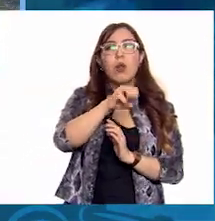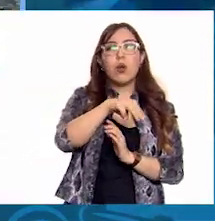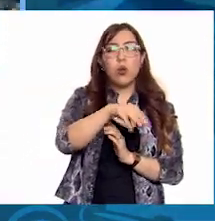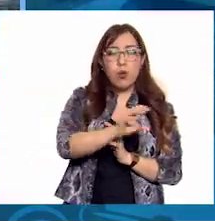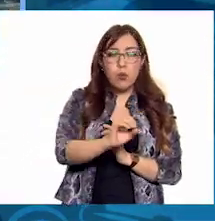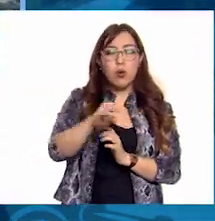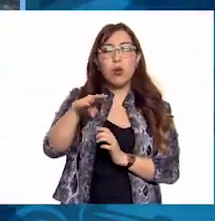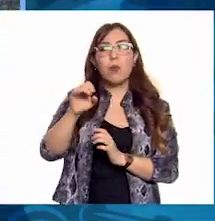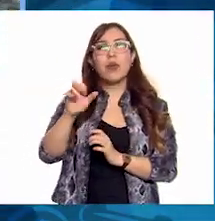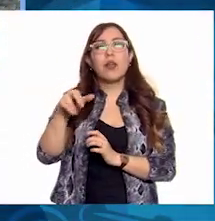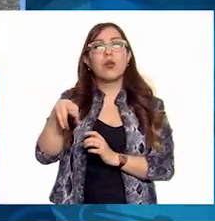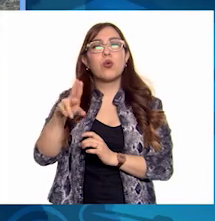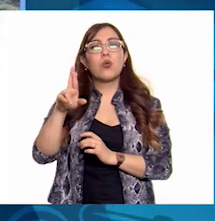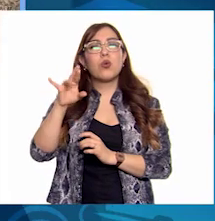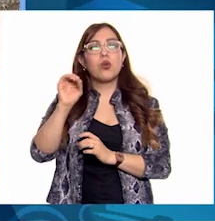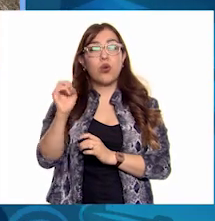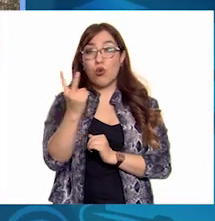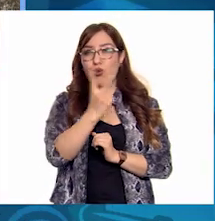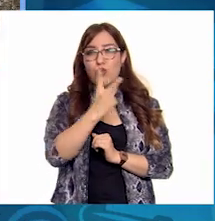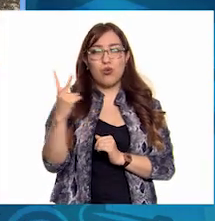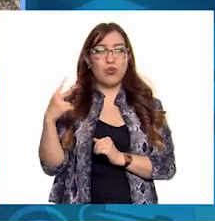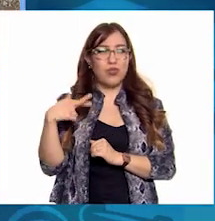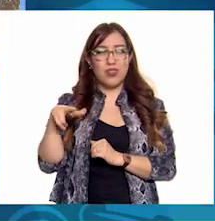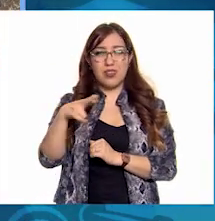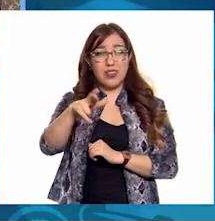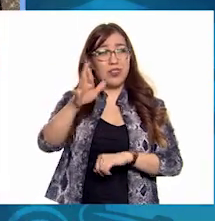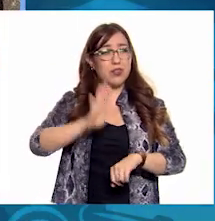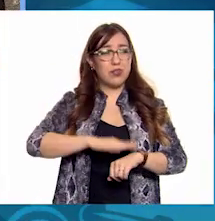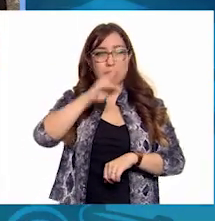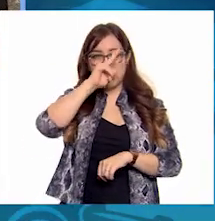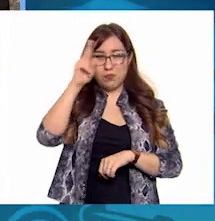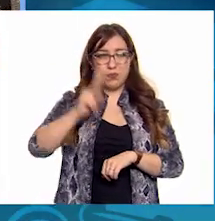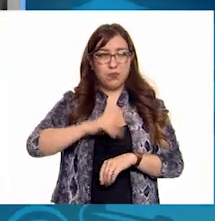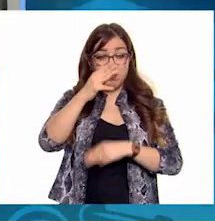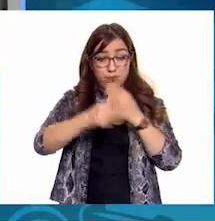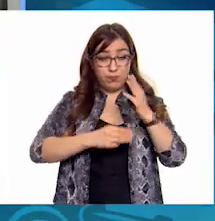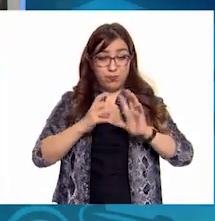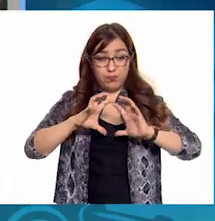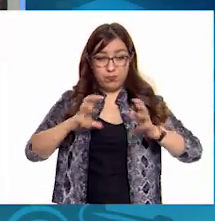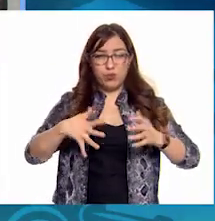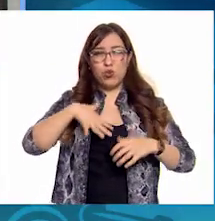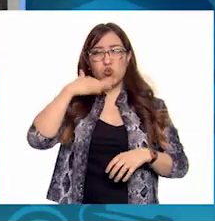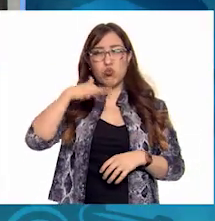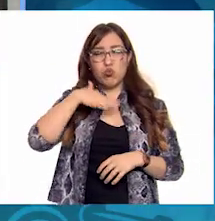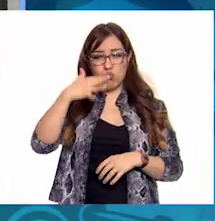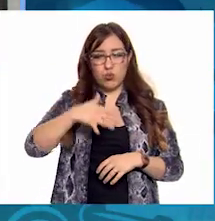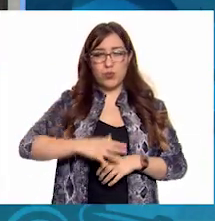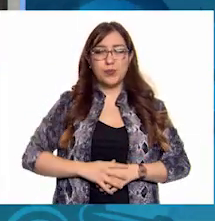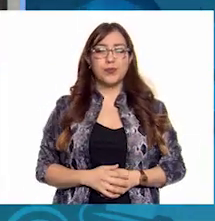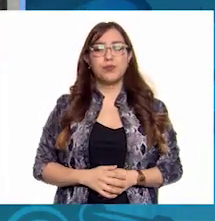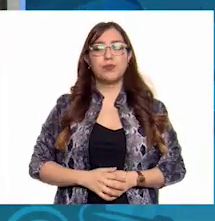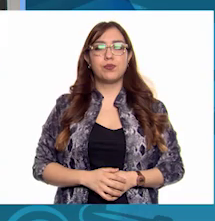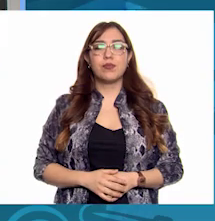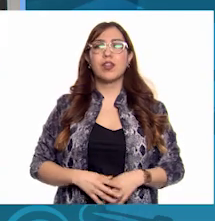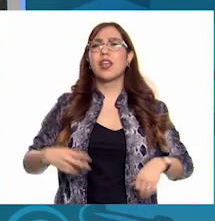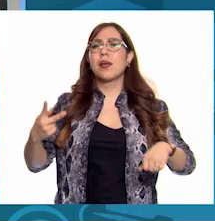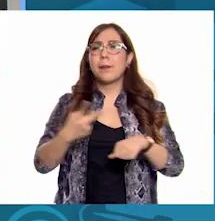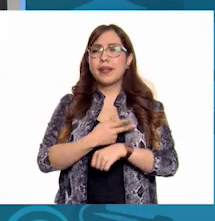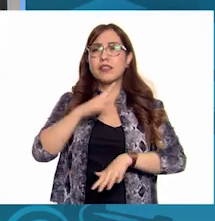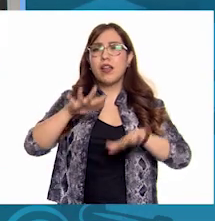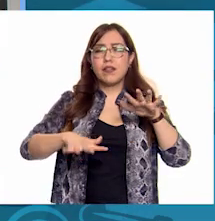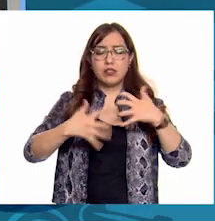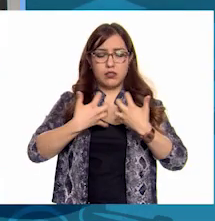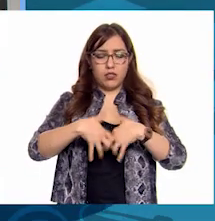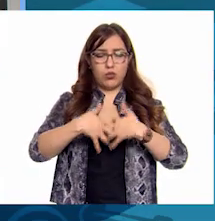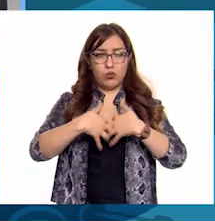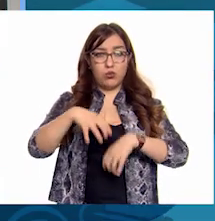Tonalá y Coatzacoalcos Considerados entre los más contaminados del mundo El problema de muchas industrias es que si son de